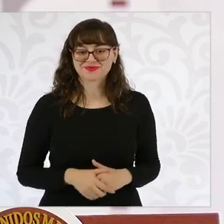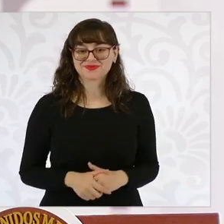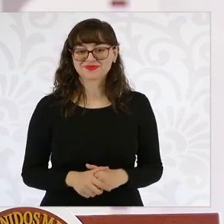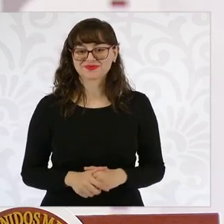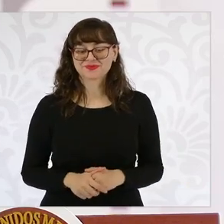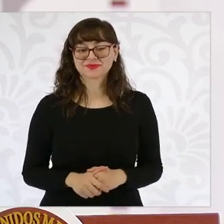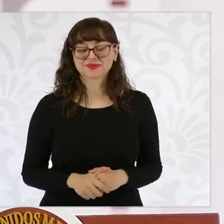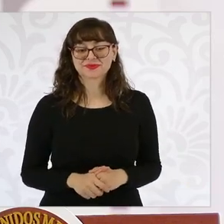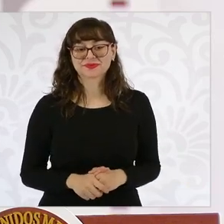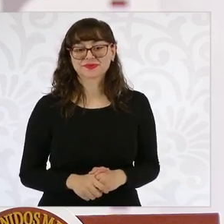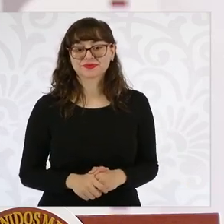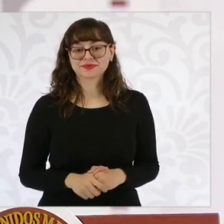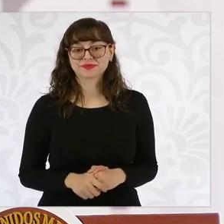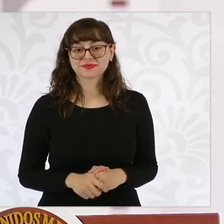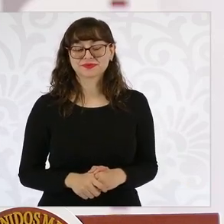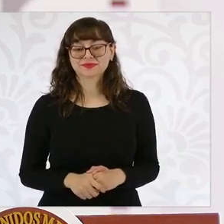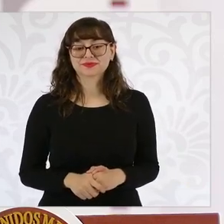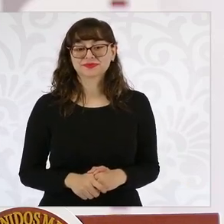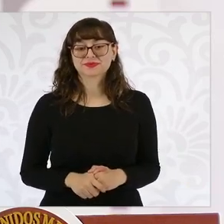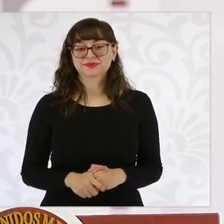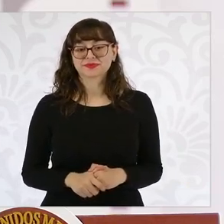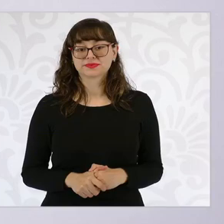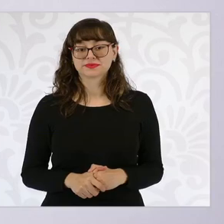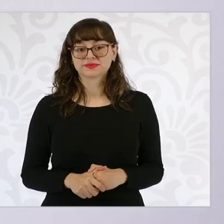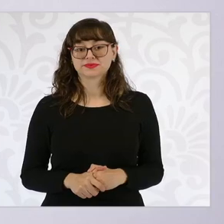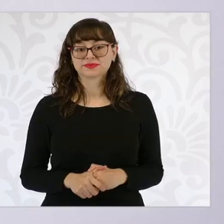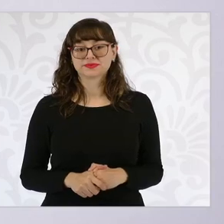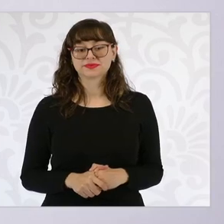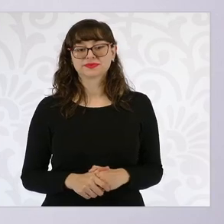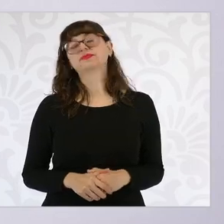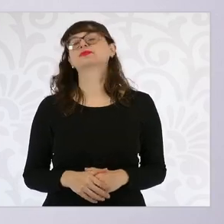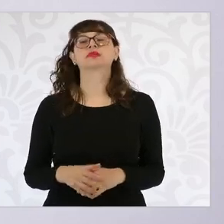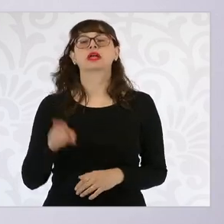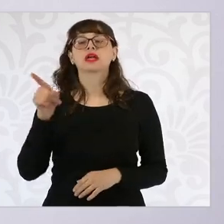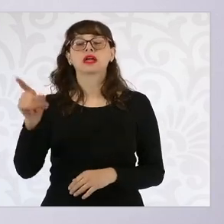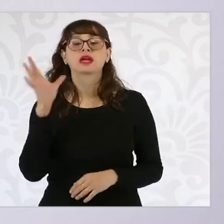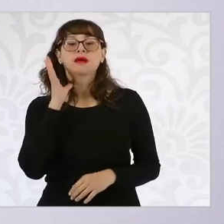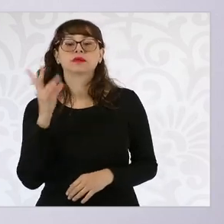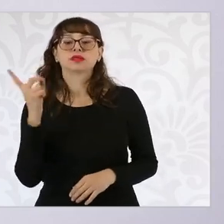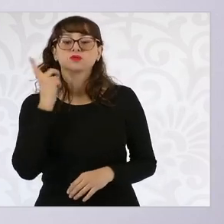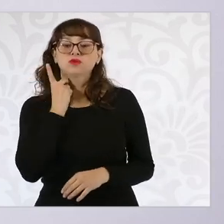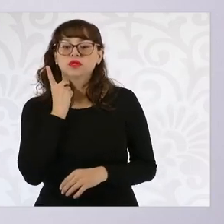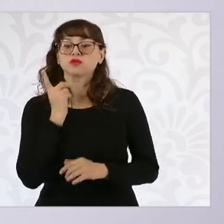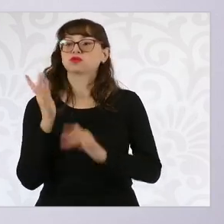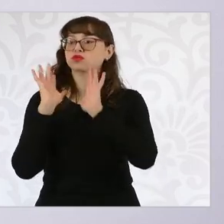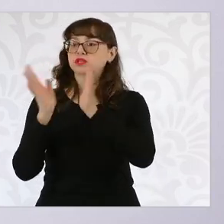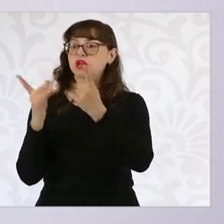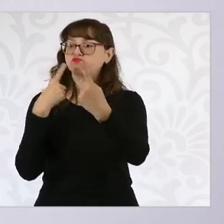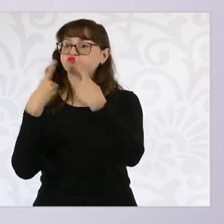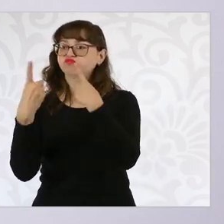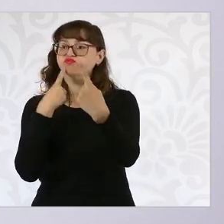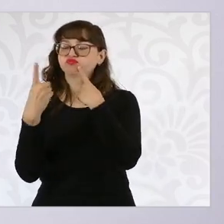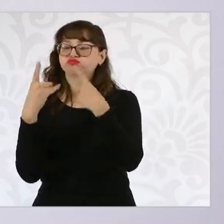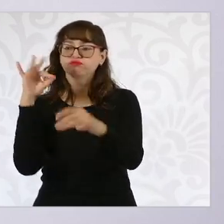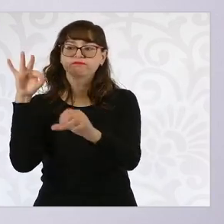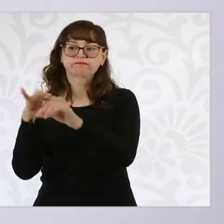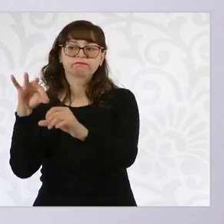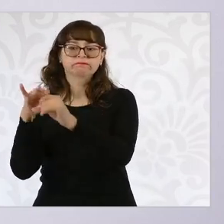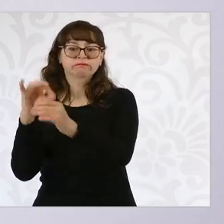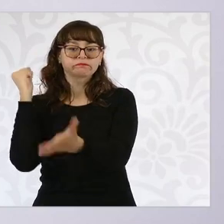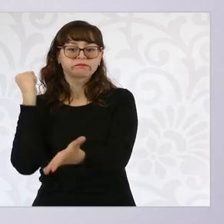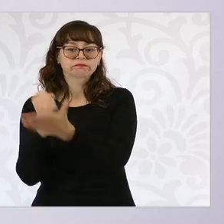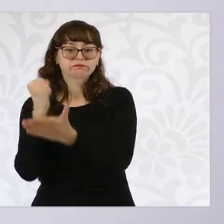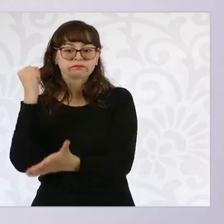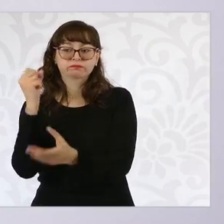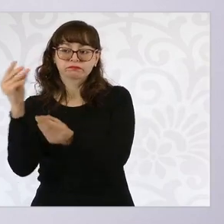Miren, esta discusión va en la Cámara, va a pasar al Senado y posteriormente de su aprobación, que hacemos